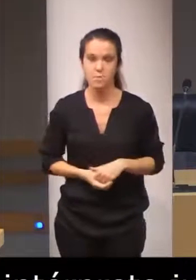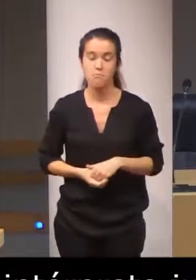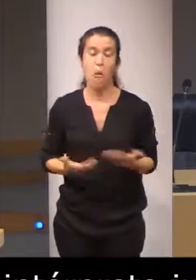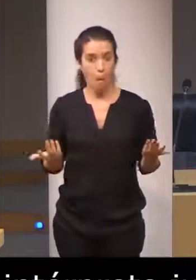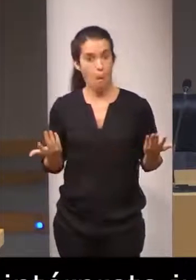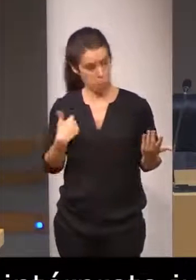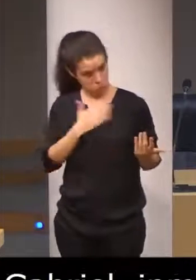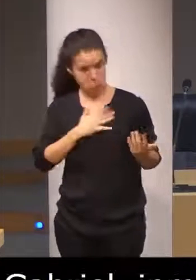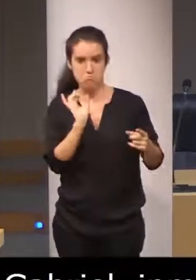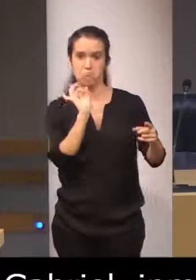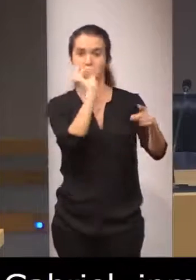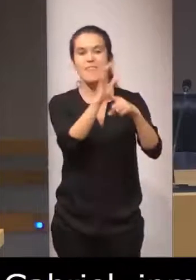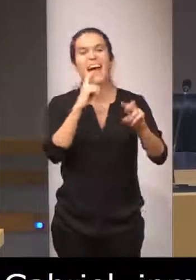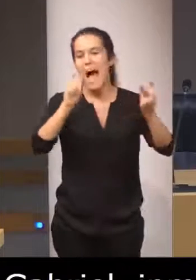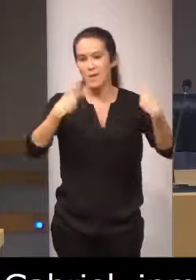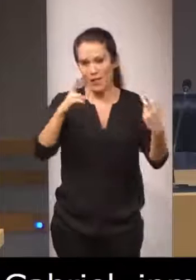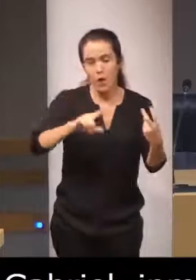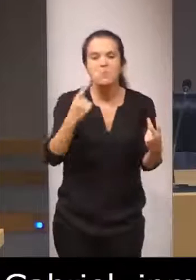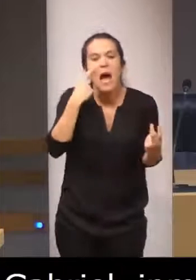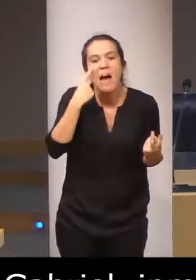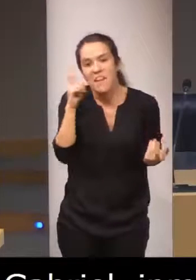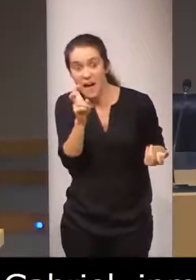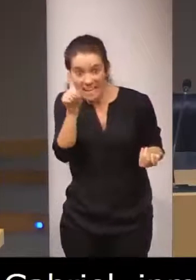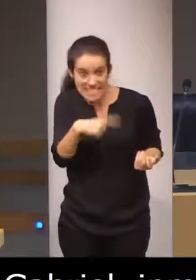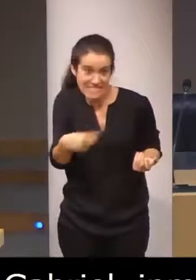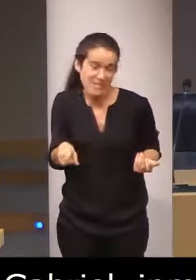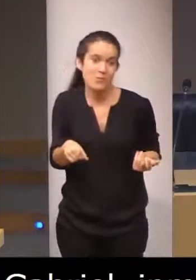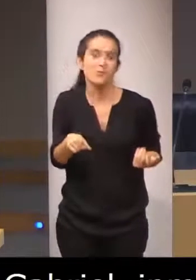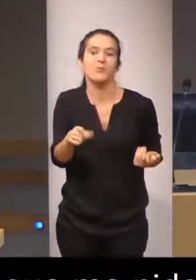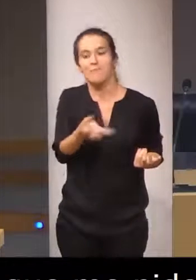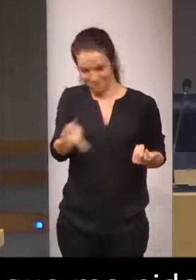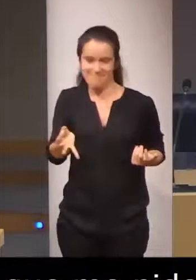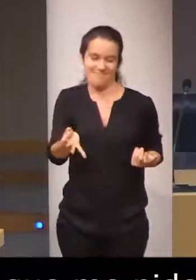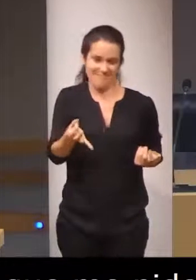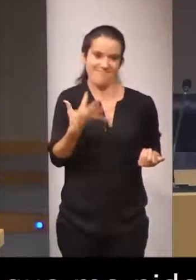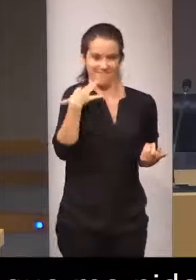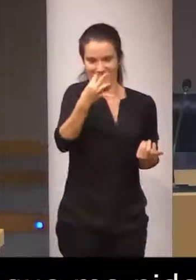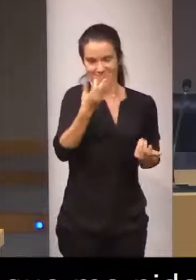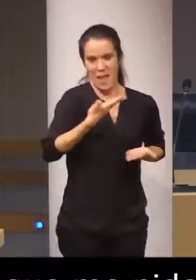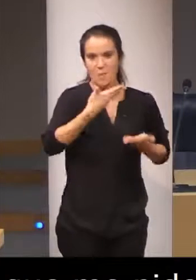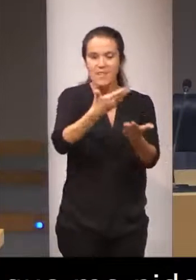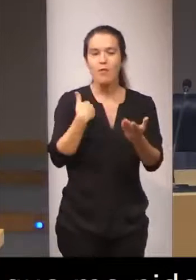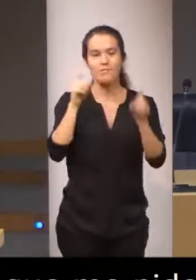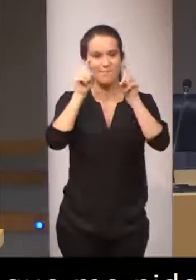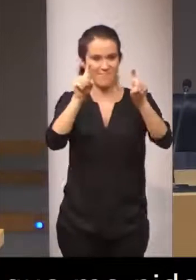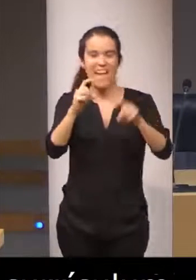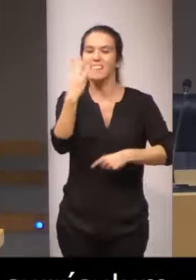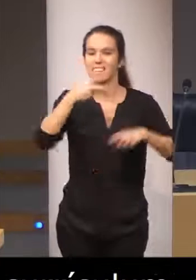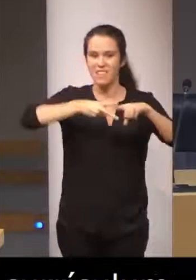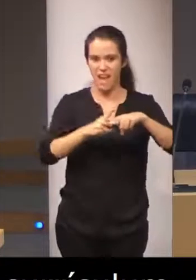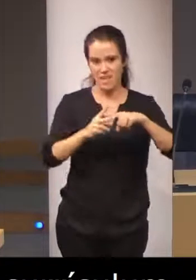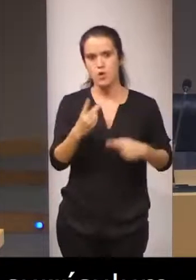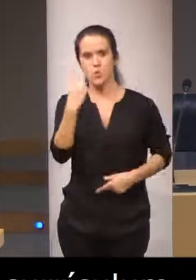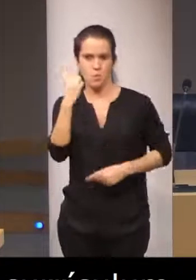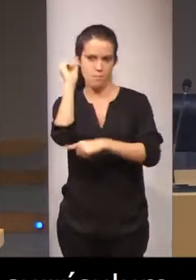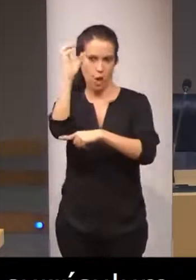el currículum digo que no está actualizado pero a ver si vale y efectivamente me invitaron para impartir tres talleres huyo una ponencia y